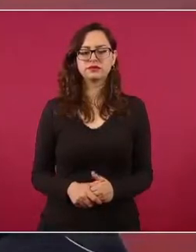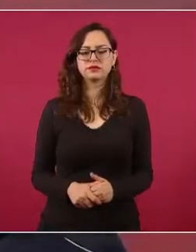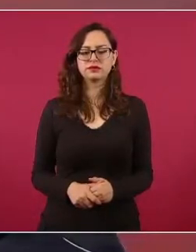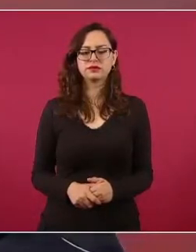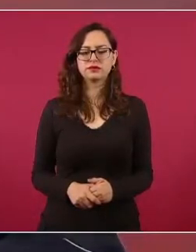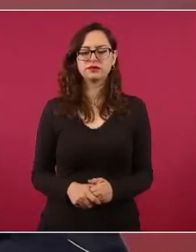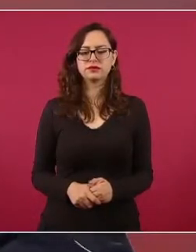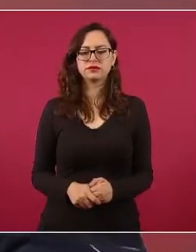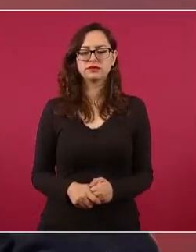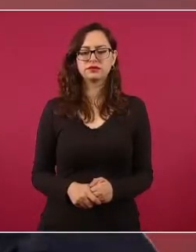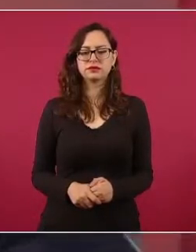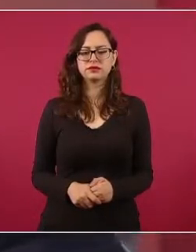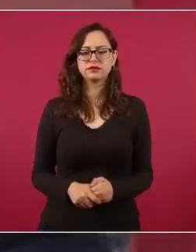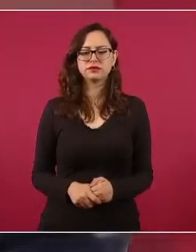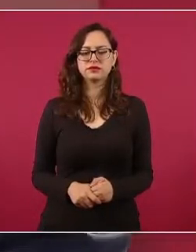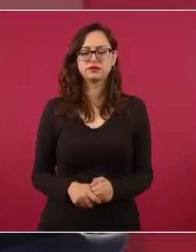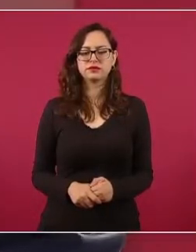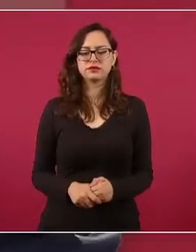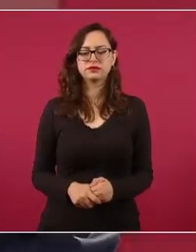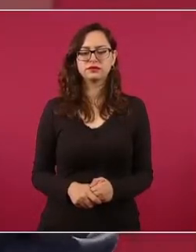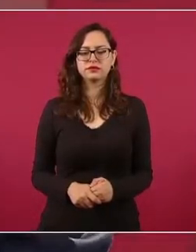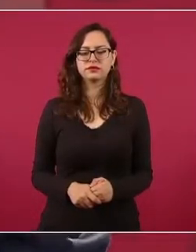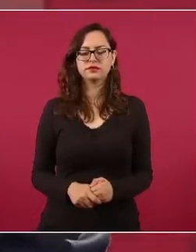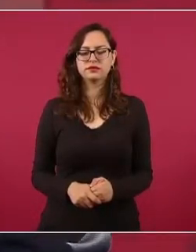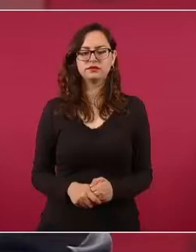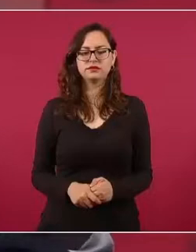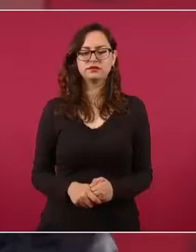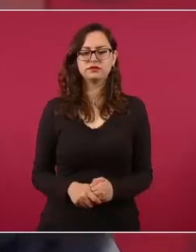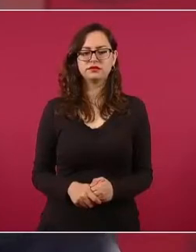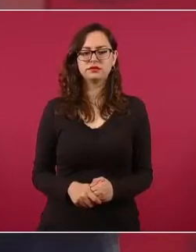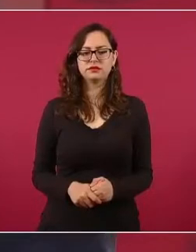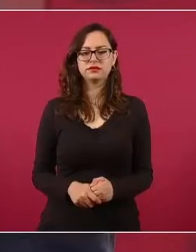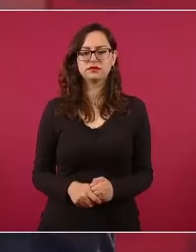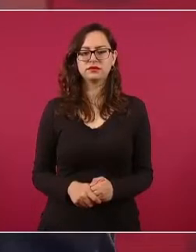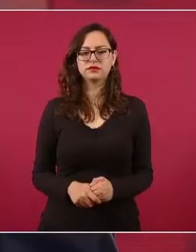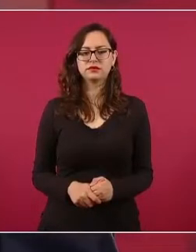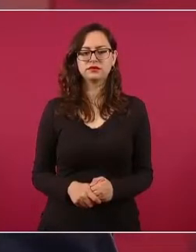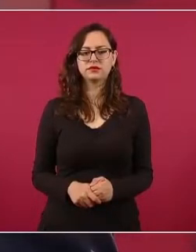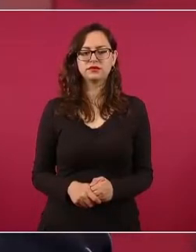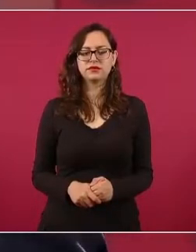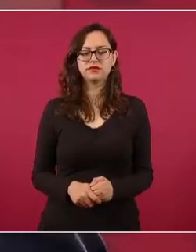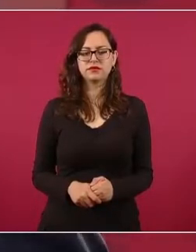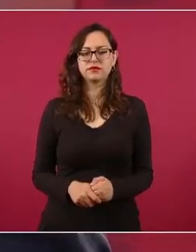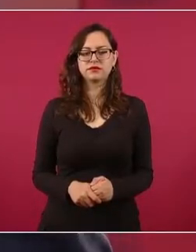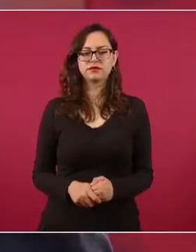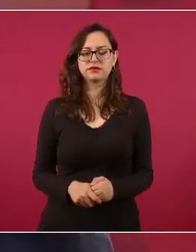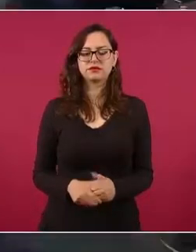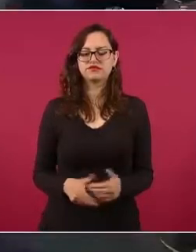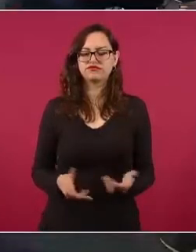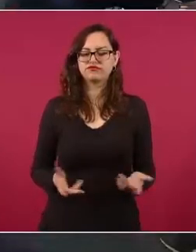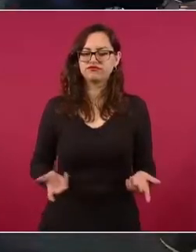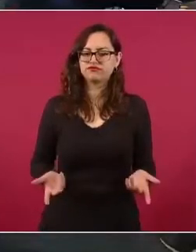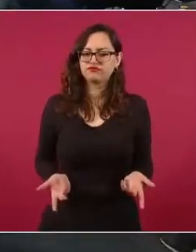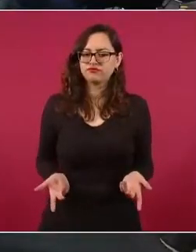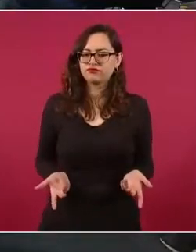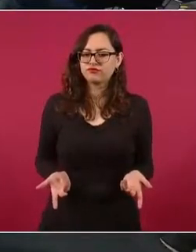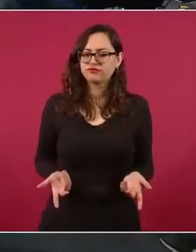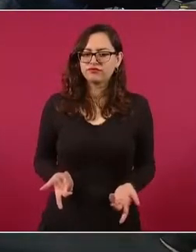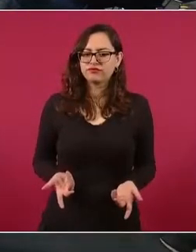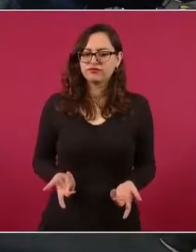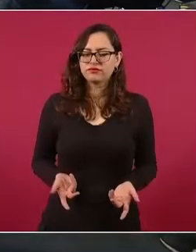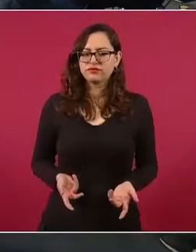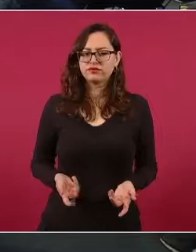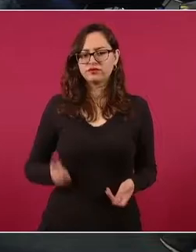con… cómo se llama la empresa esta? Hilde